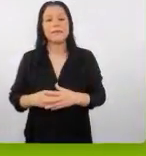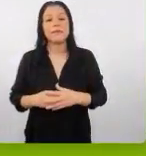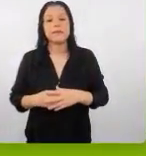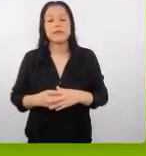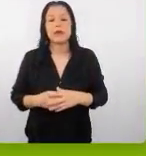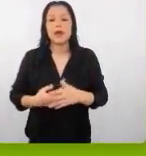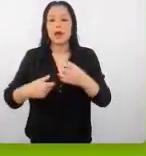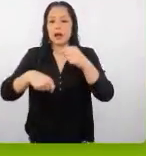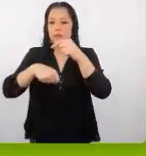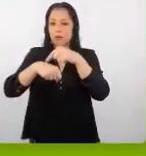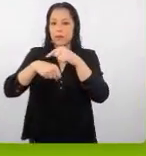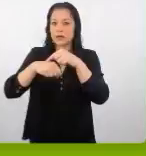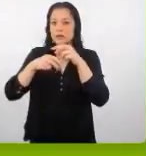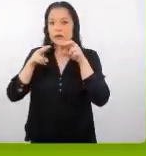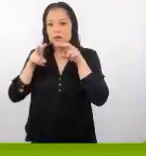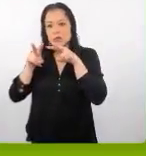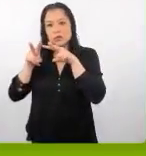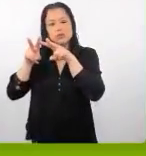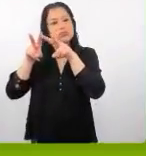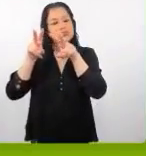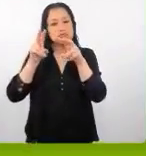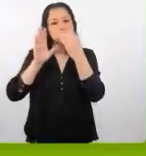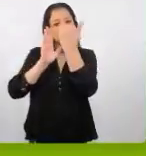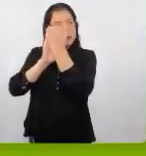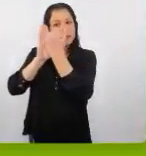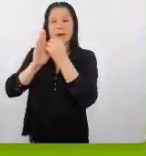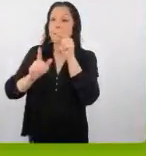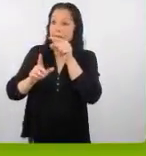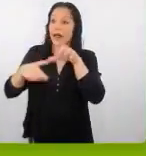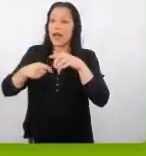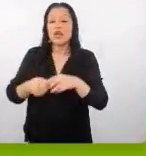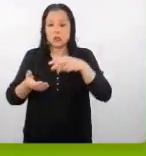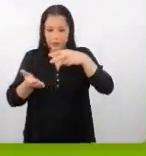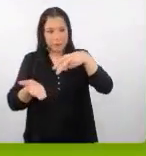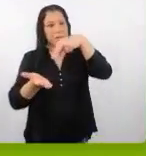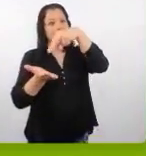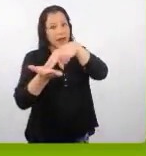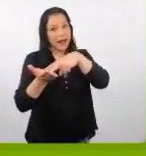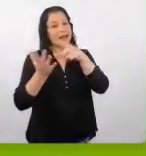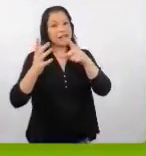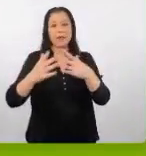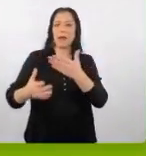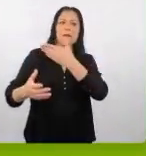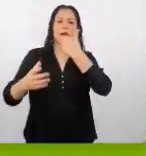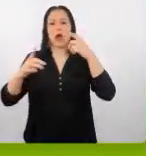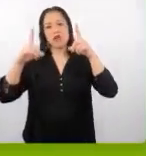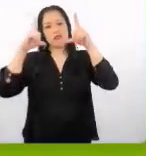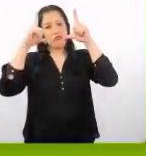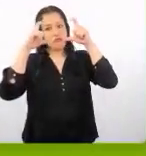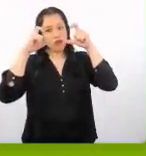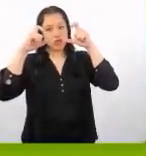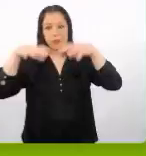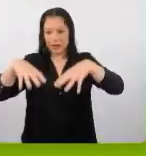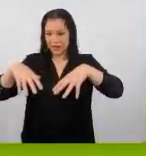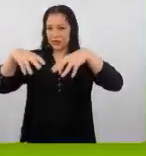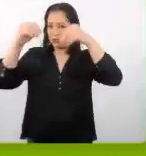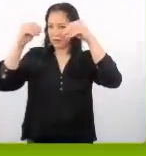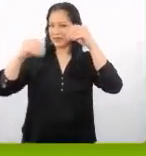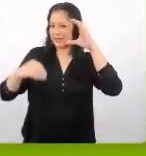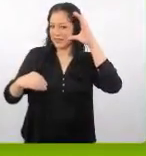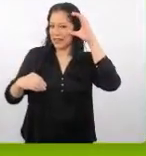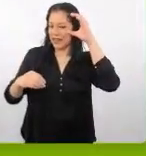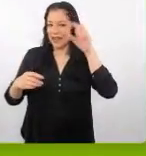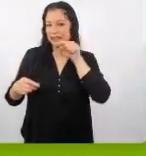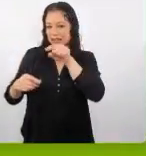momento que estés haciendo la ruta del turista decirle mira te puedes poner acá y te va a salir la mejor foto la mejor toma de